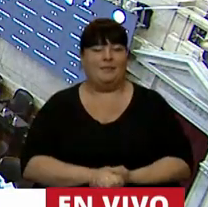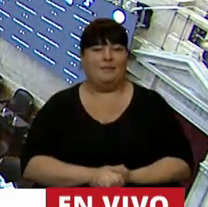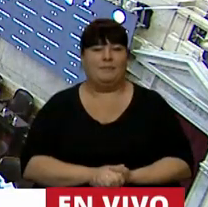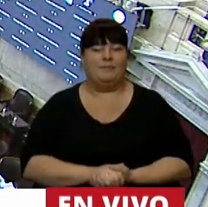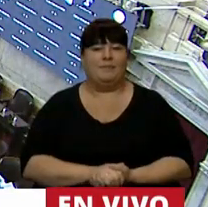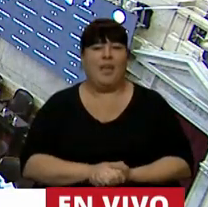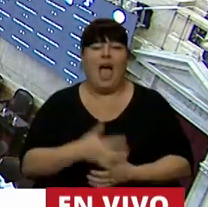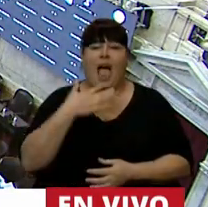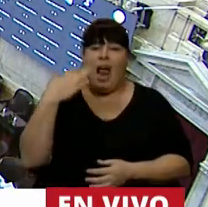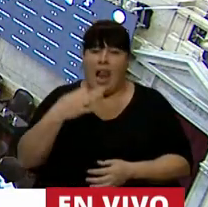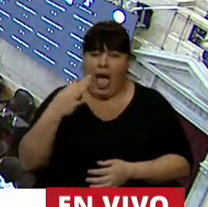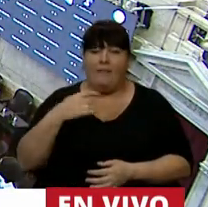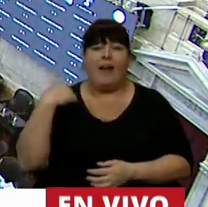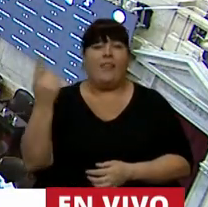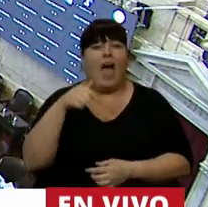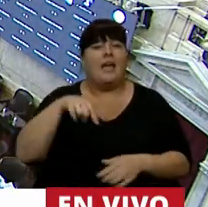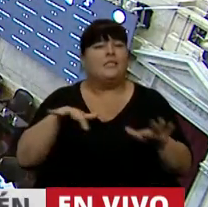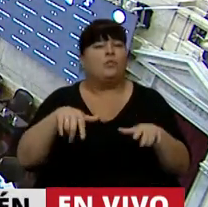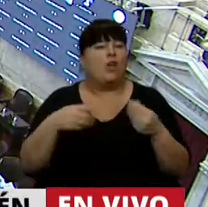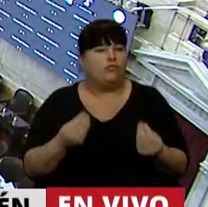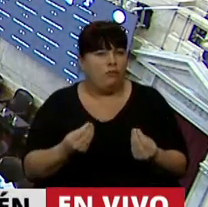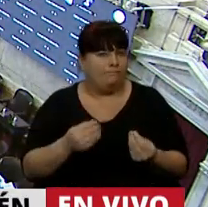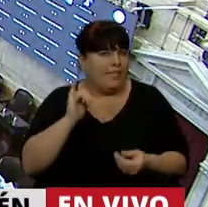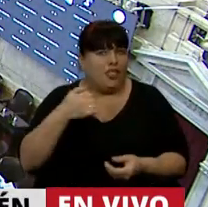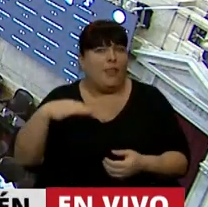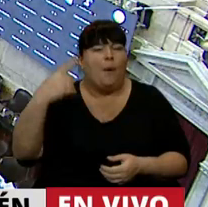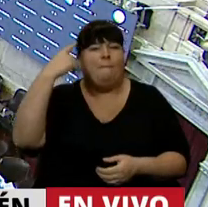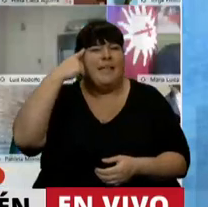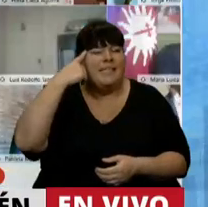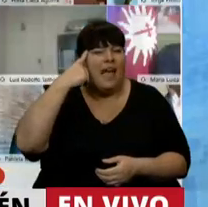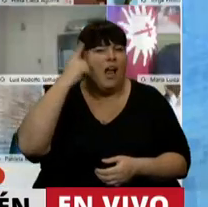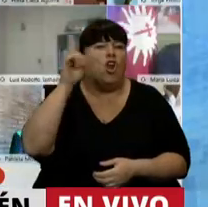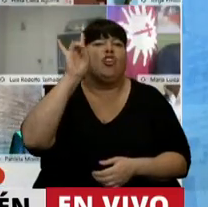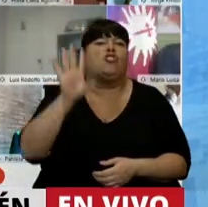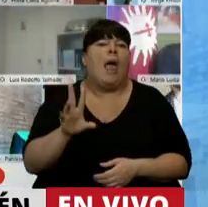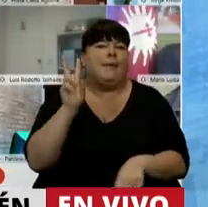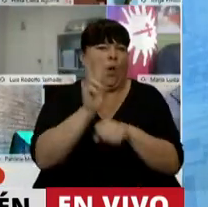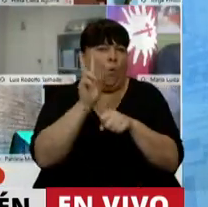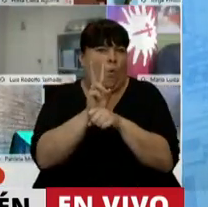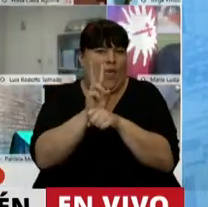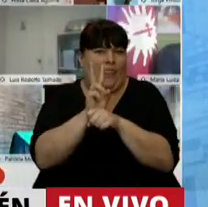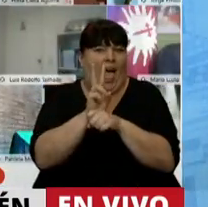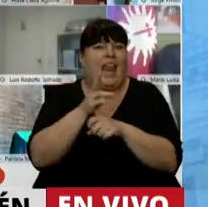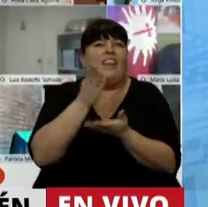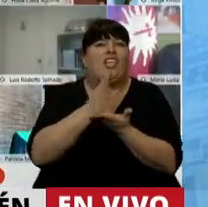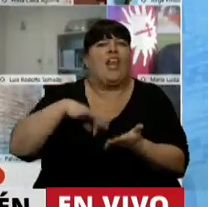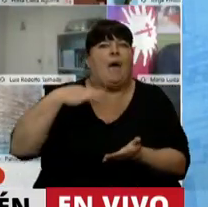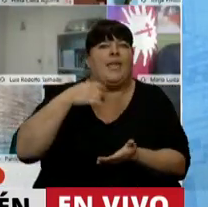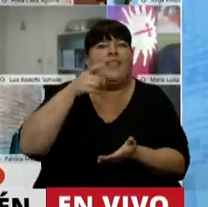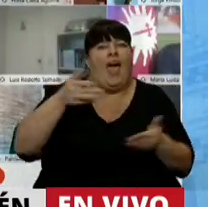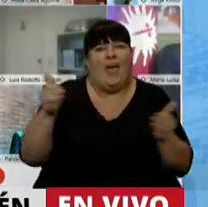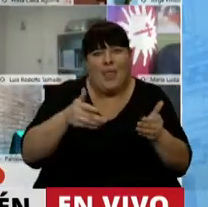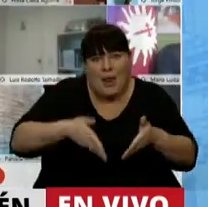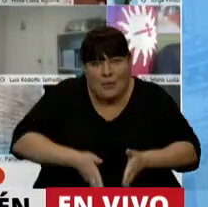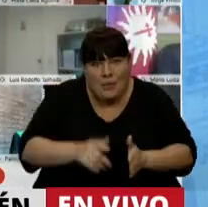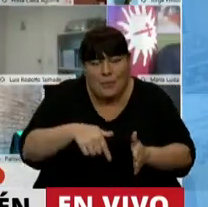La realidad que hoy nos convoca, señor presidente, nos obliga a pensar no sólo en la protección del derecho a la vida de la persona por